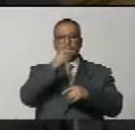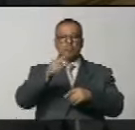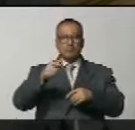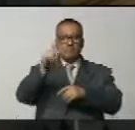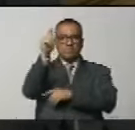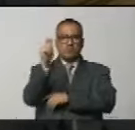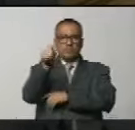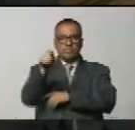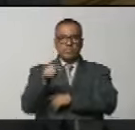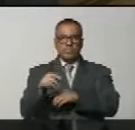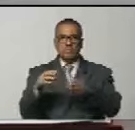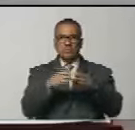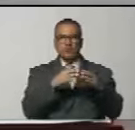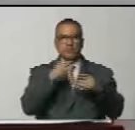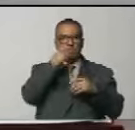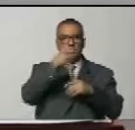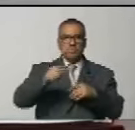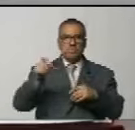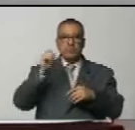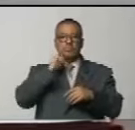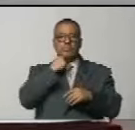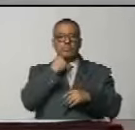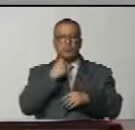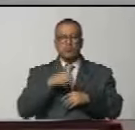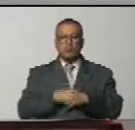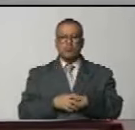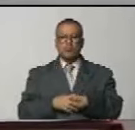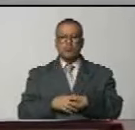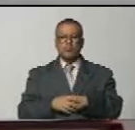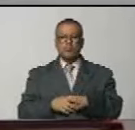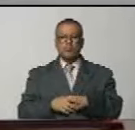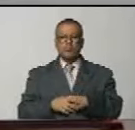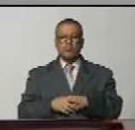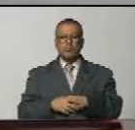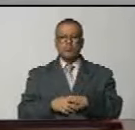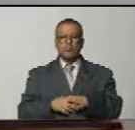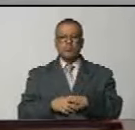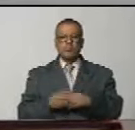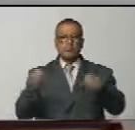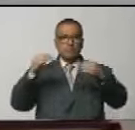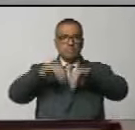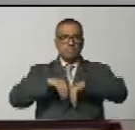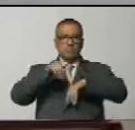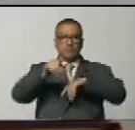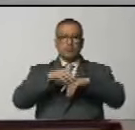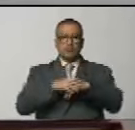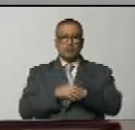venezolano con el parlamento y el pueblo ruso una el acuerdo